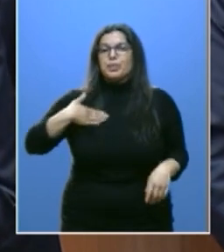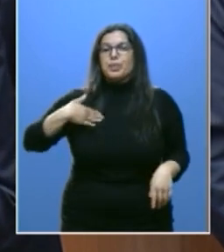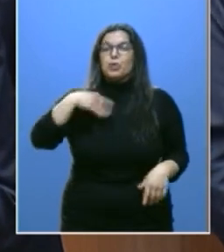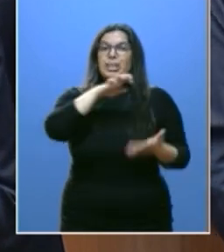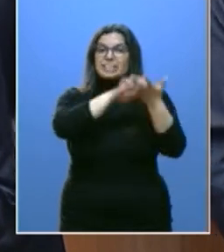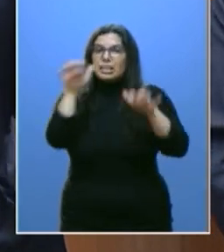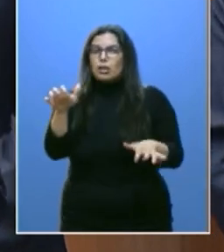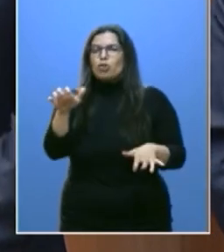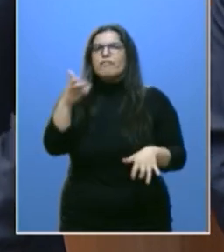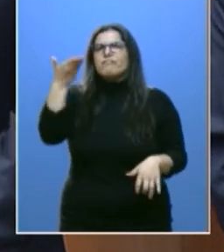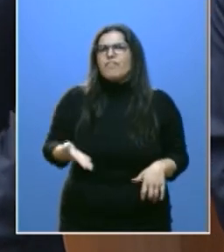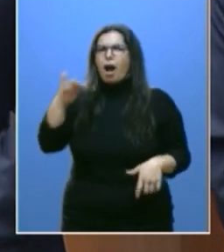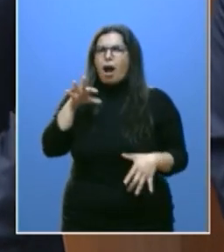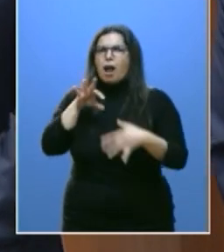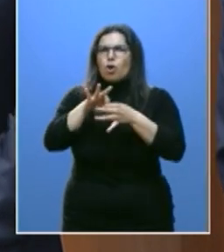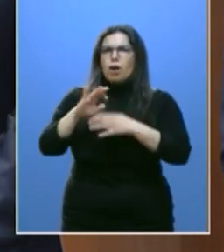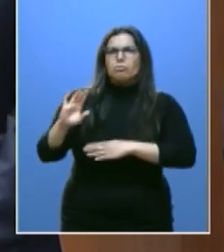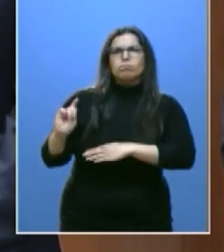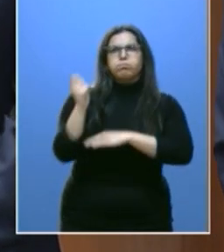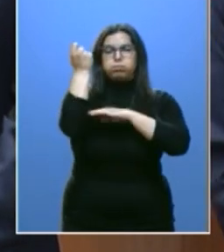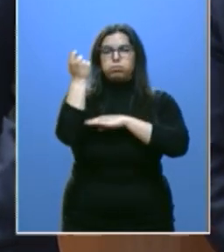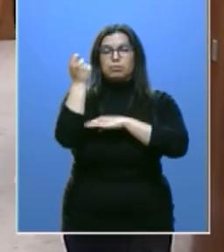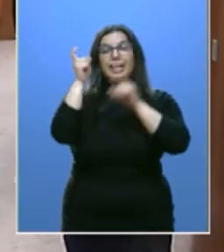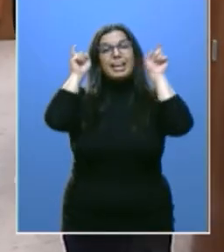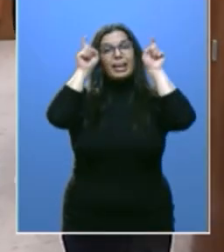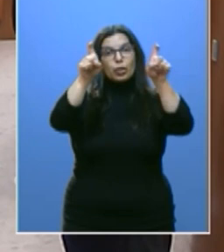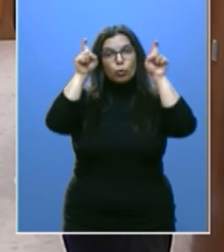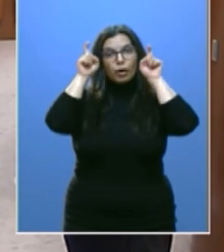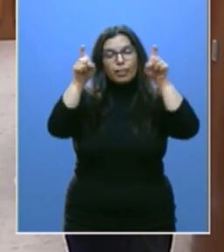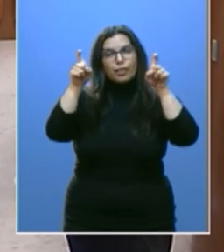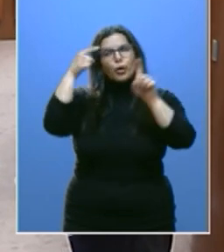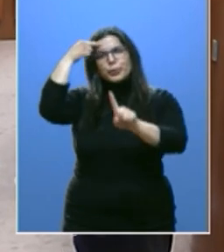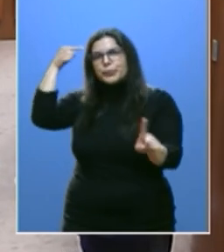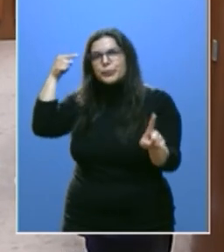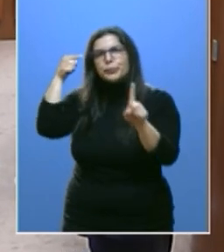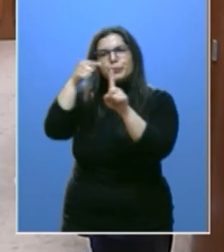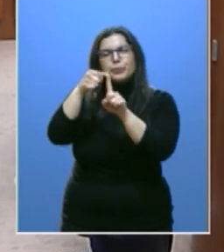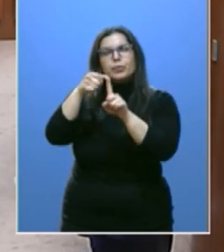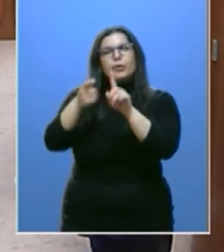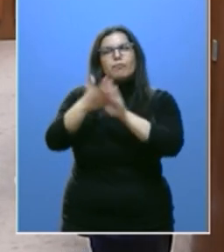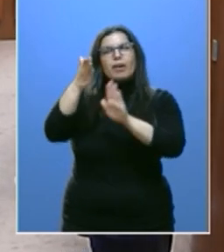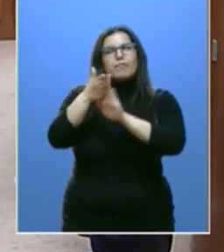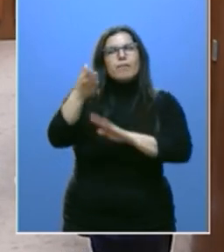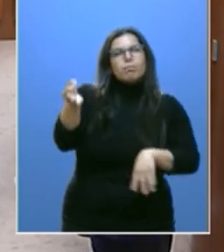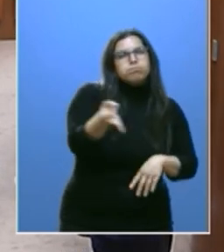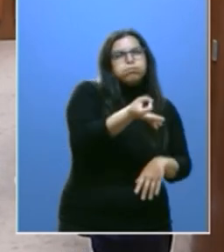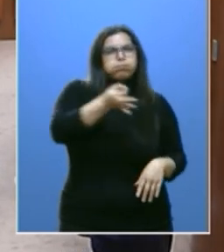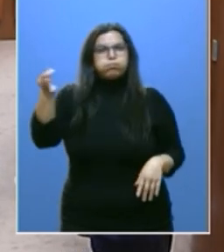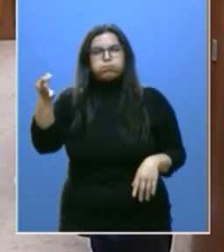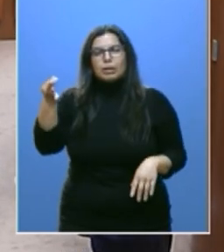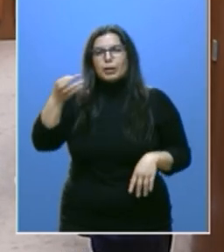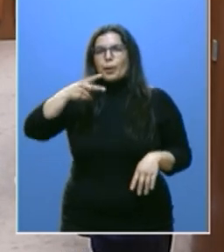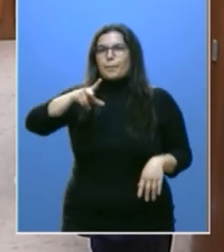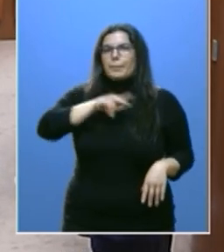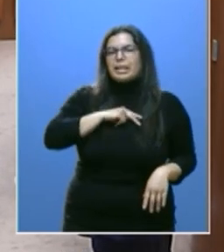León con valores conseguidos, con una educación orientada hacia la excelencia, con el mérito, el